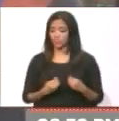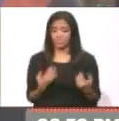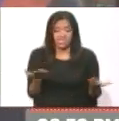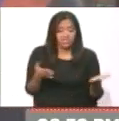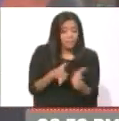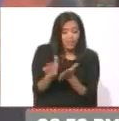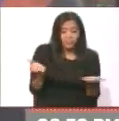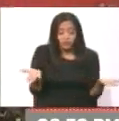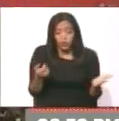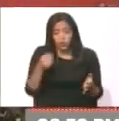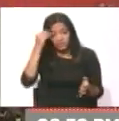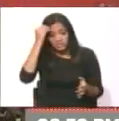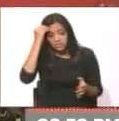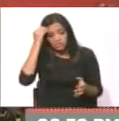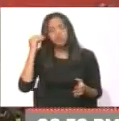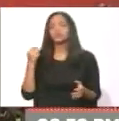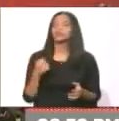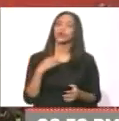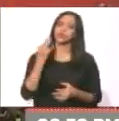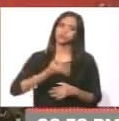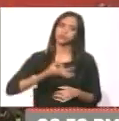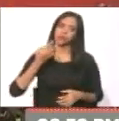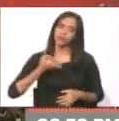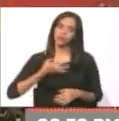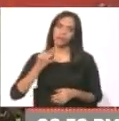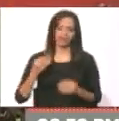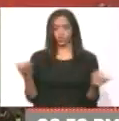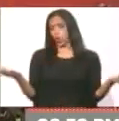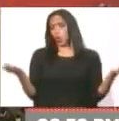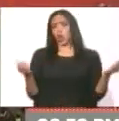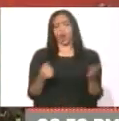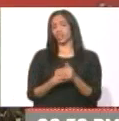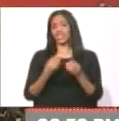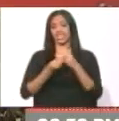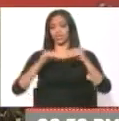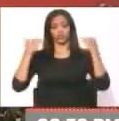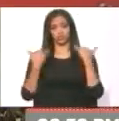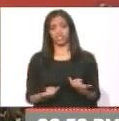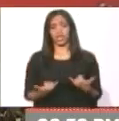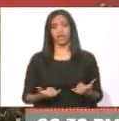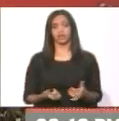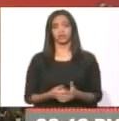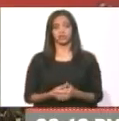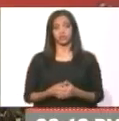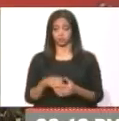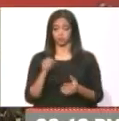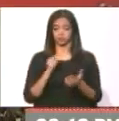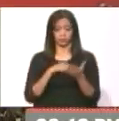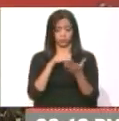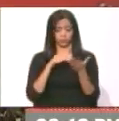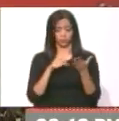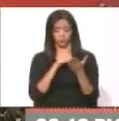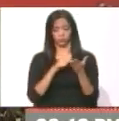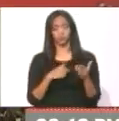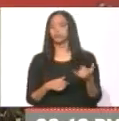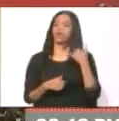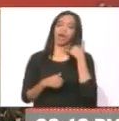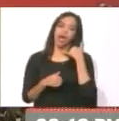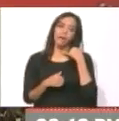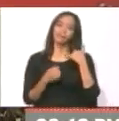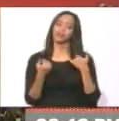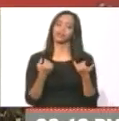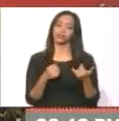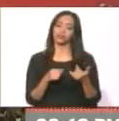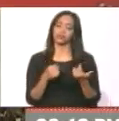pasó? Entonces yo le echo el cuento, y me dice, no, vale, que arreglen eso de una vez. Inmediatamente, pues, se habló con el compañero, él inclusive dejó un